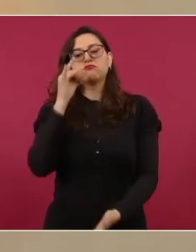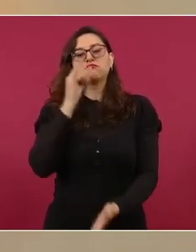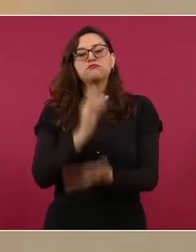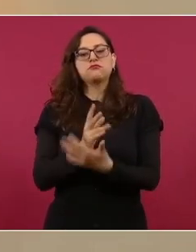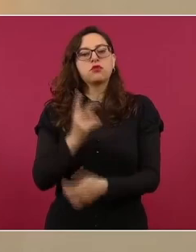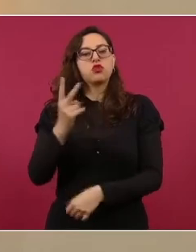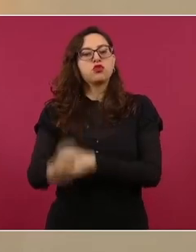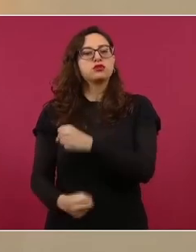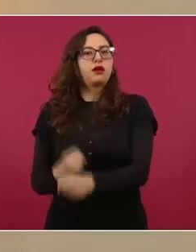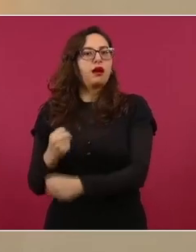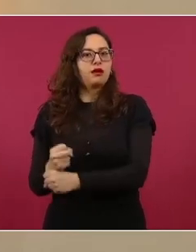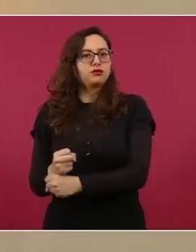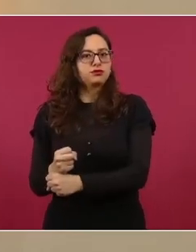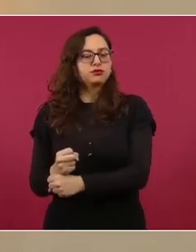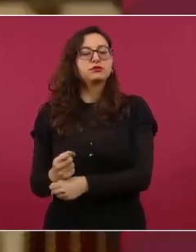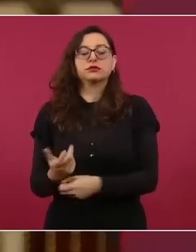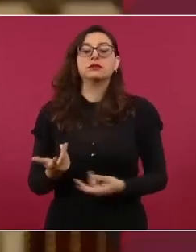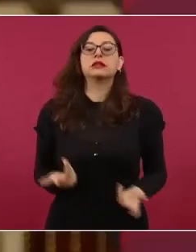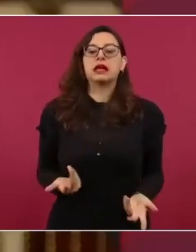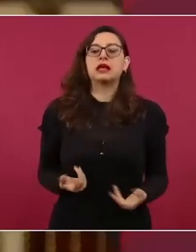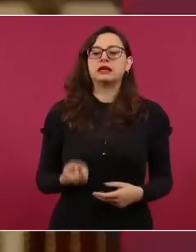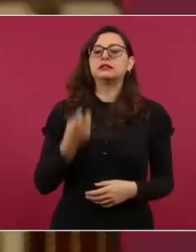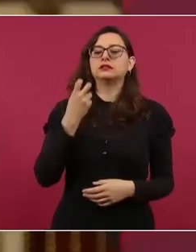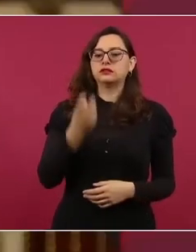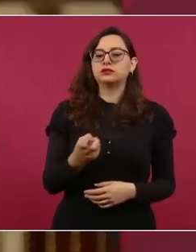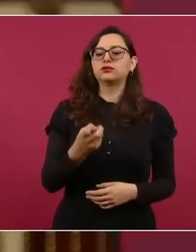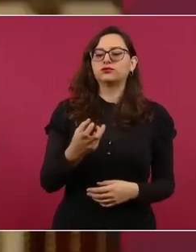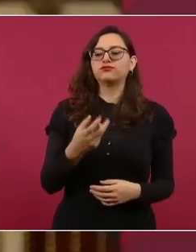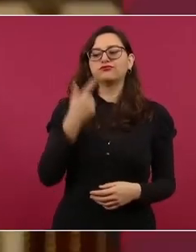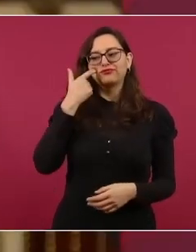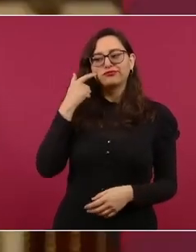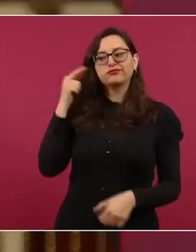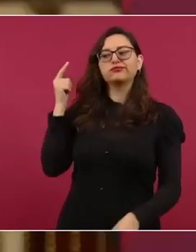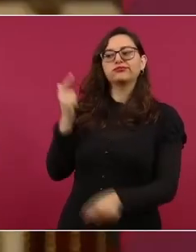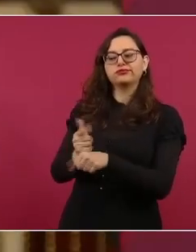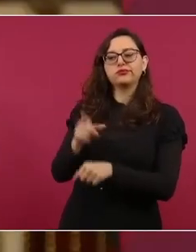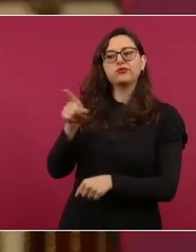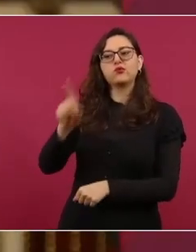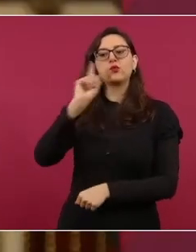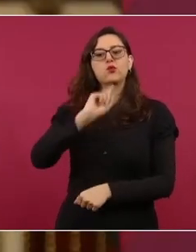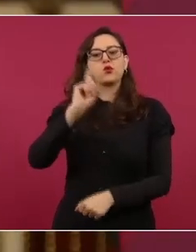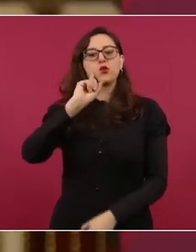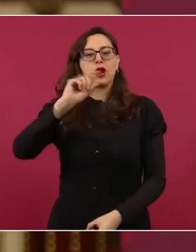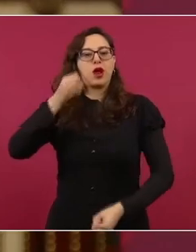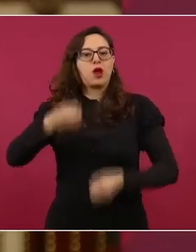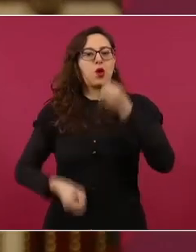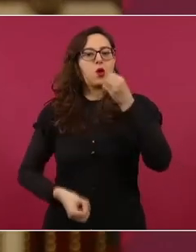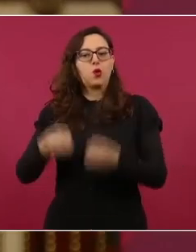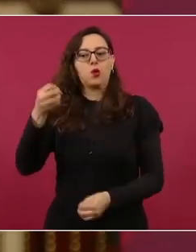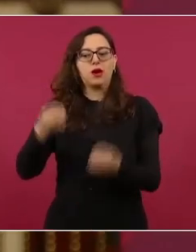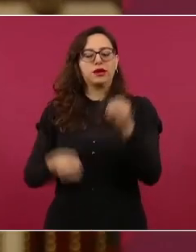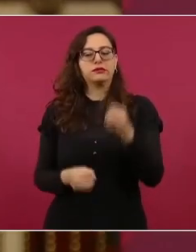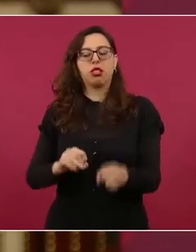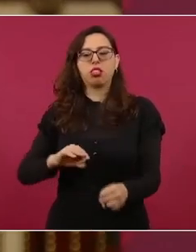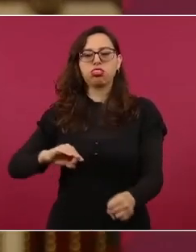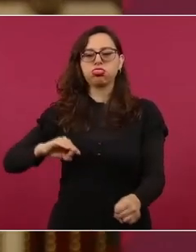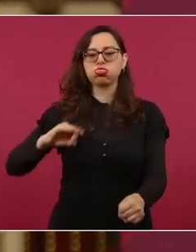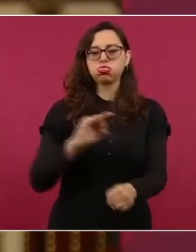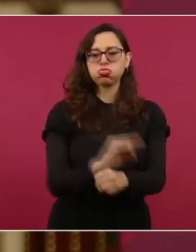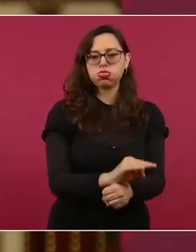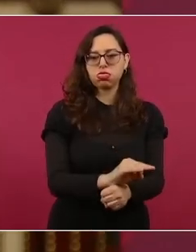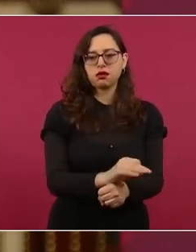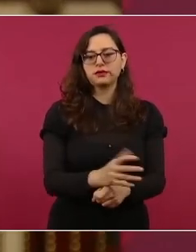prisión. Entonces, este caso lo exhibimos, porque es un caso que generó mucha indignación y además